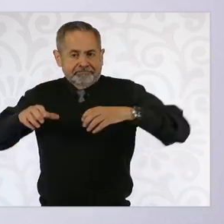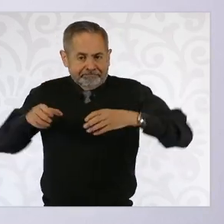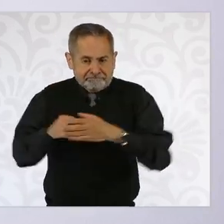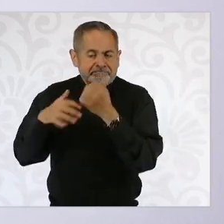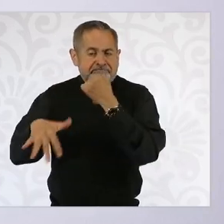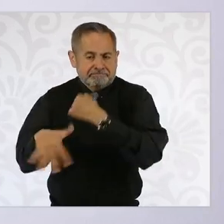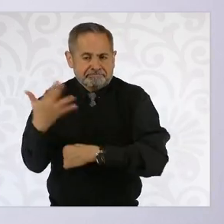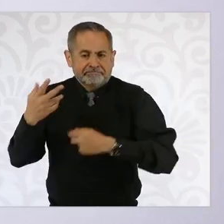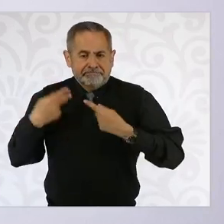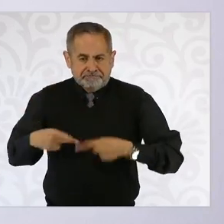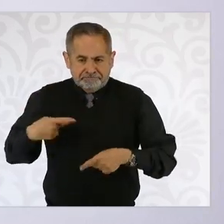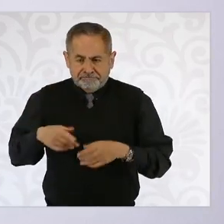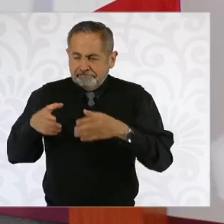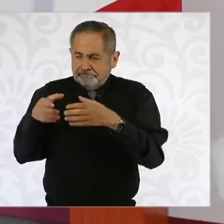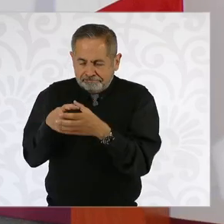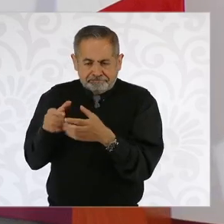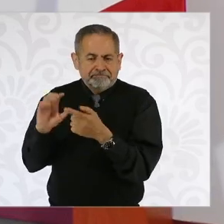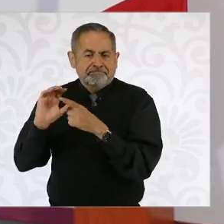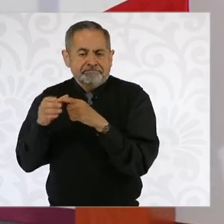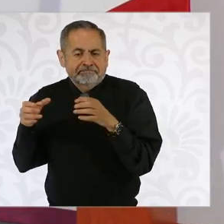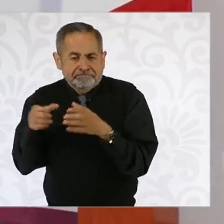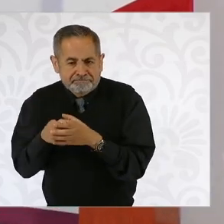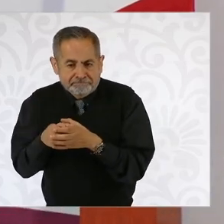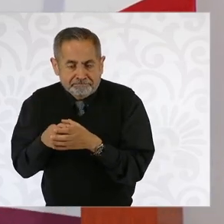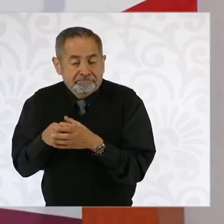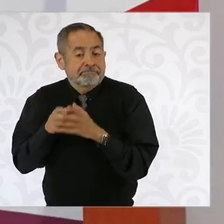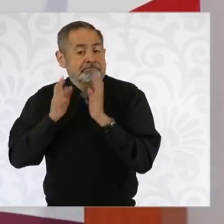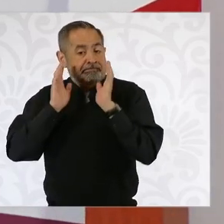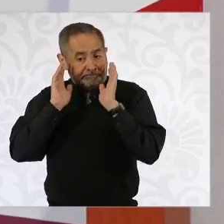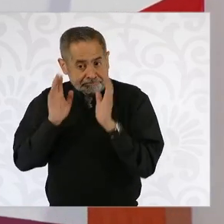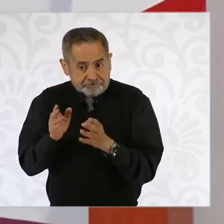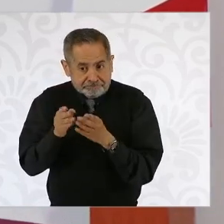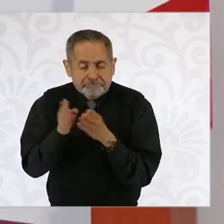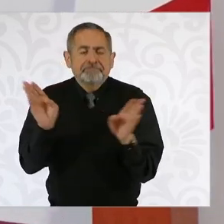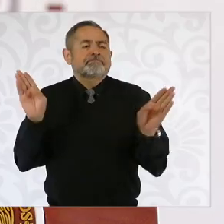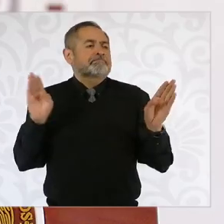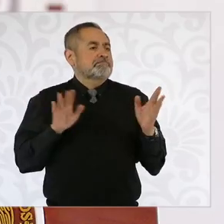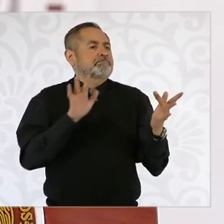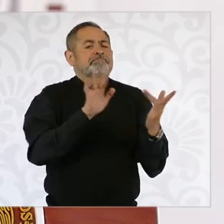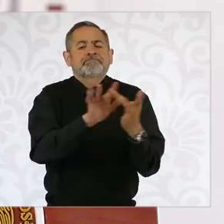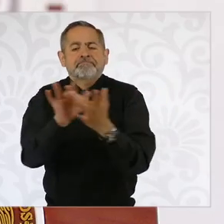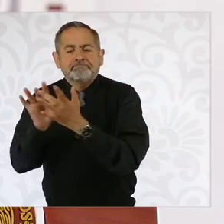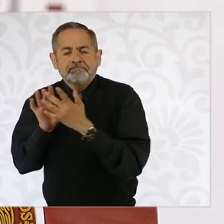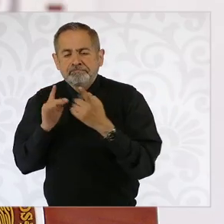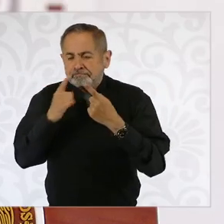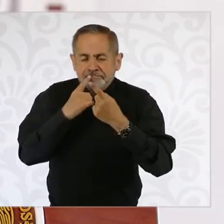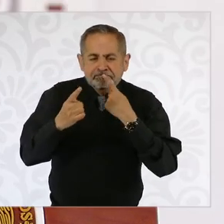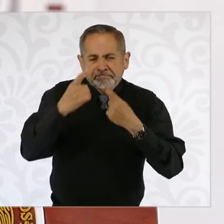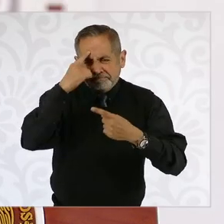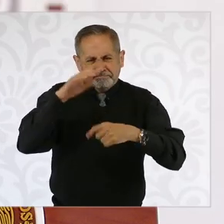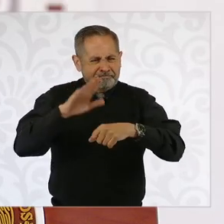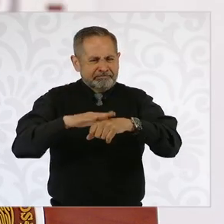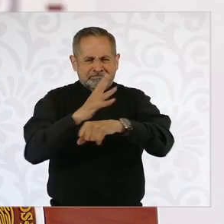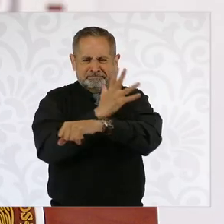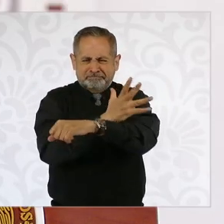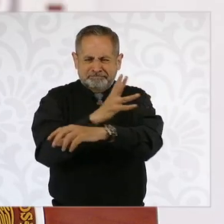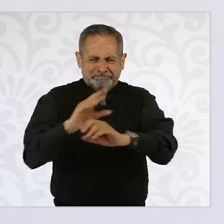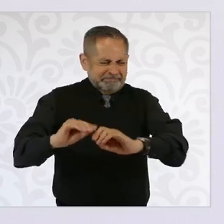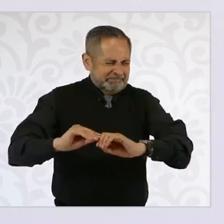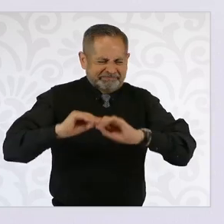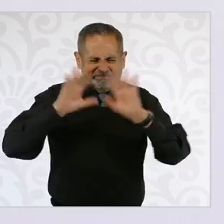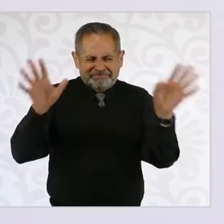Y a partir de ahí vamos a abrir canales públicos para que sea muy transparente el proceso.